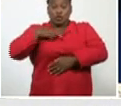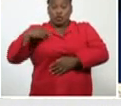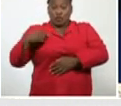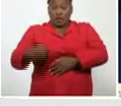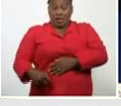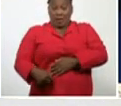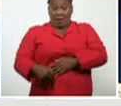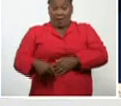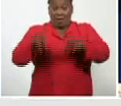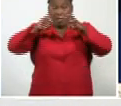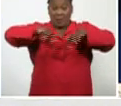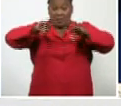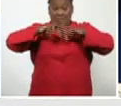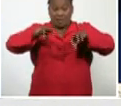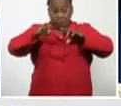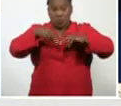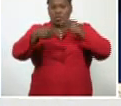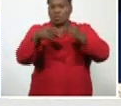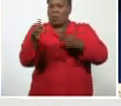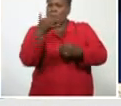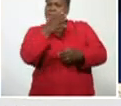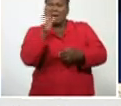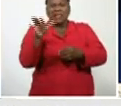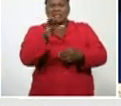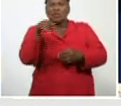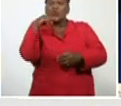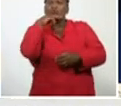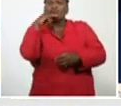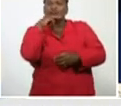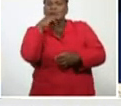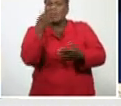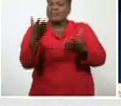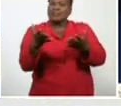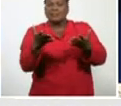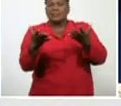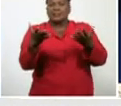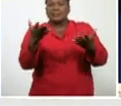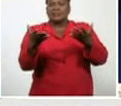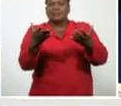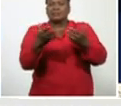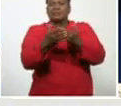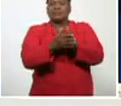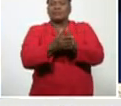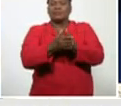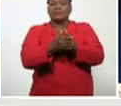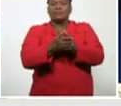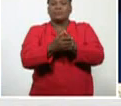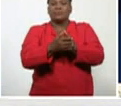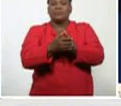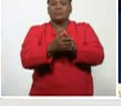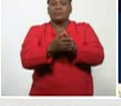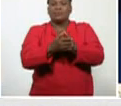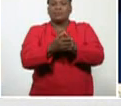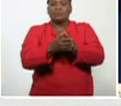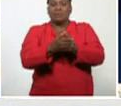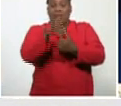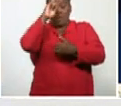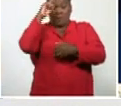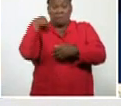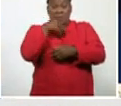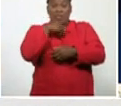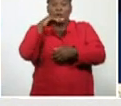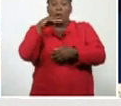realizó, un estudio similar, fue hablando, de, de lo que se hizo, la agencia federal, médico biológica, de Rusia,